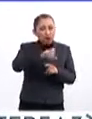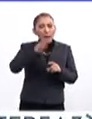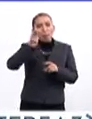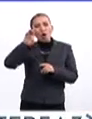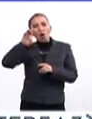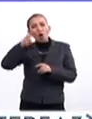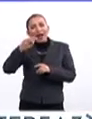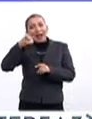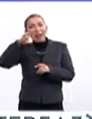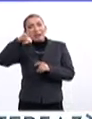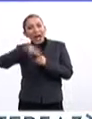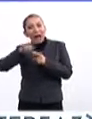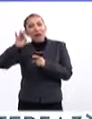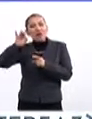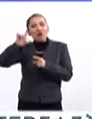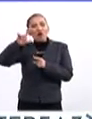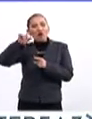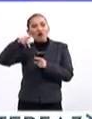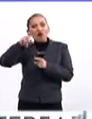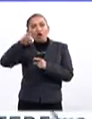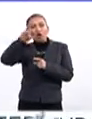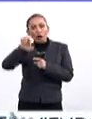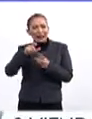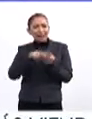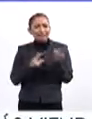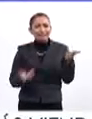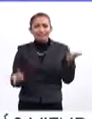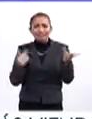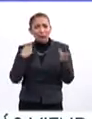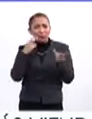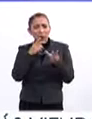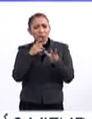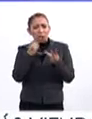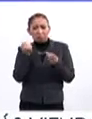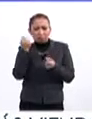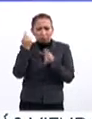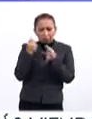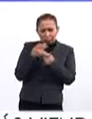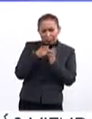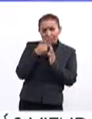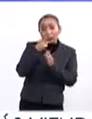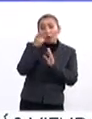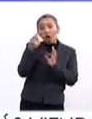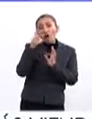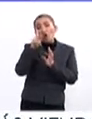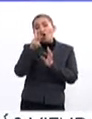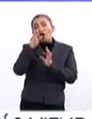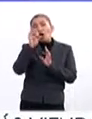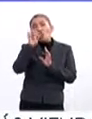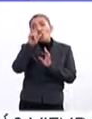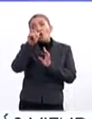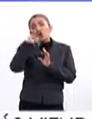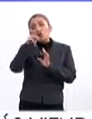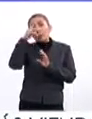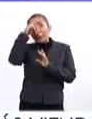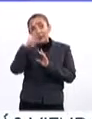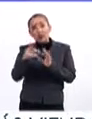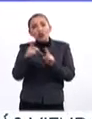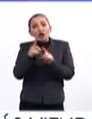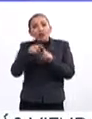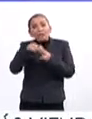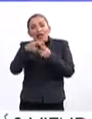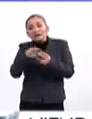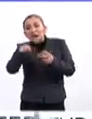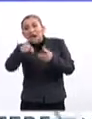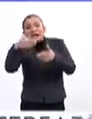bohemia, el folclor, ¿no? Este, algo que de muy pocas veces se habla es como el folclor mexicano, cómo surge, dónde